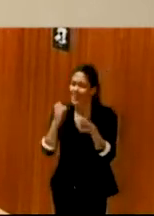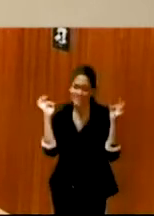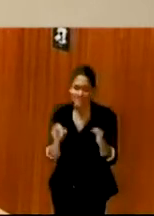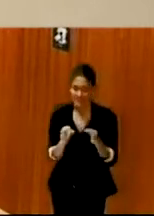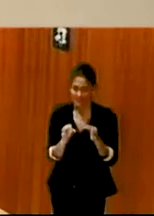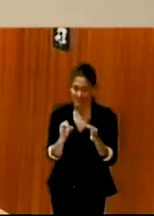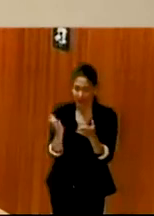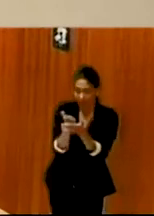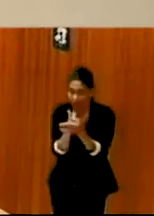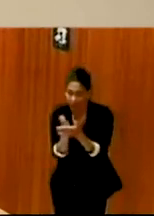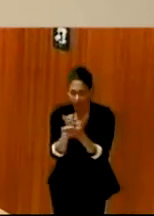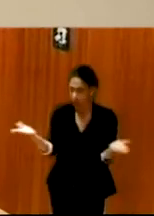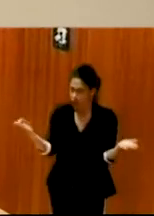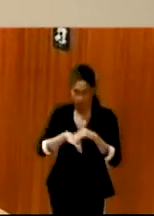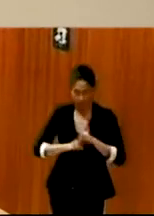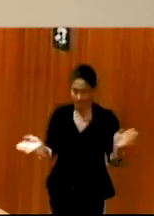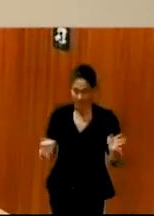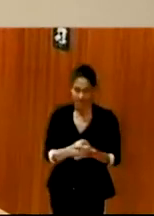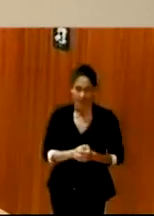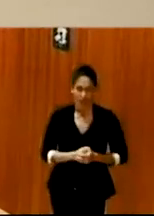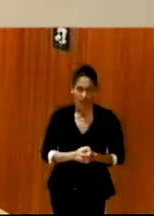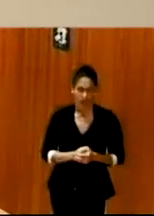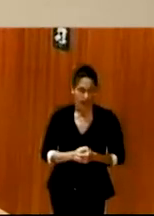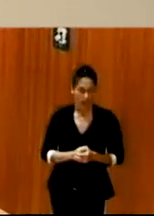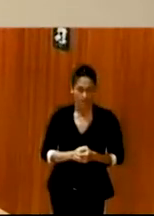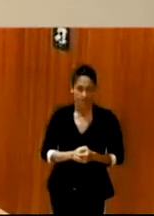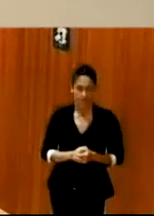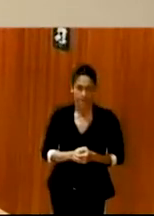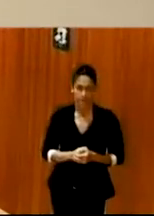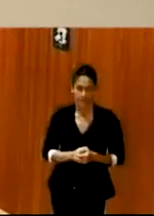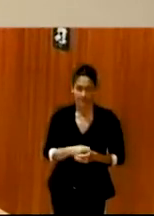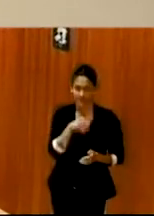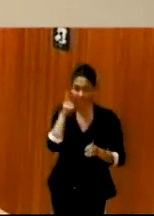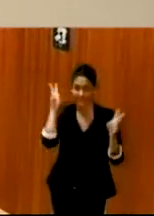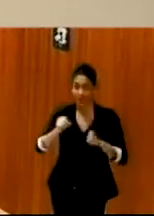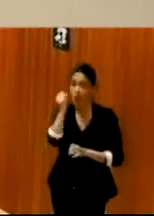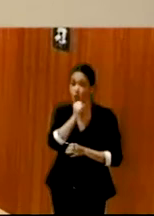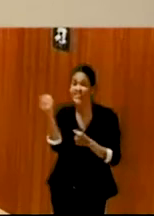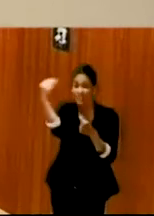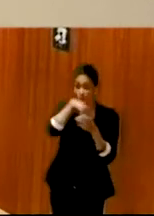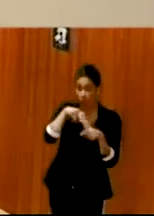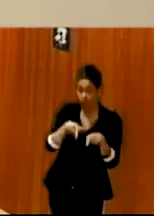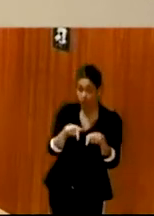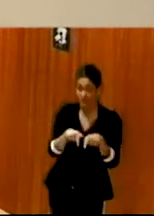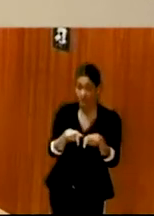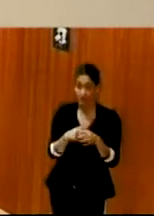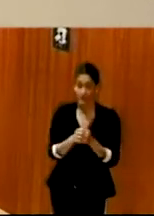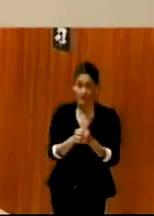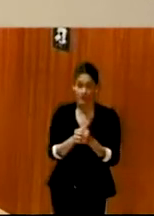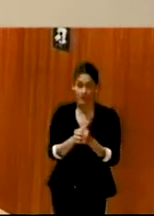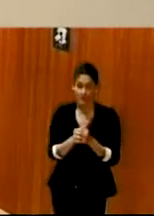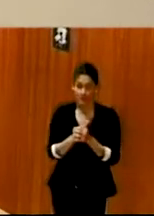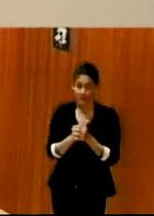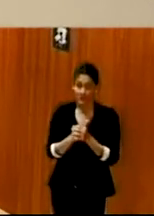como esa afirmación. Y hablando aquí de conciertos inclusivos, la ponencia, como habéis